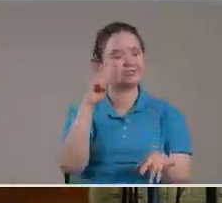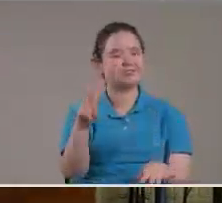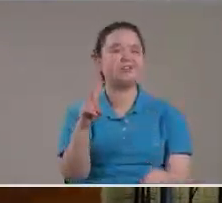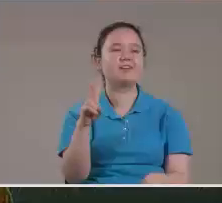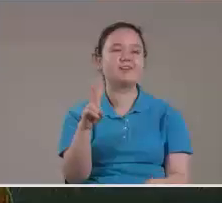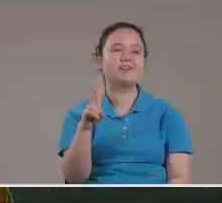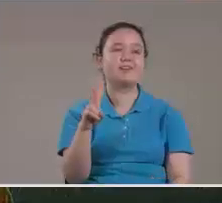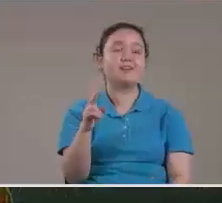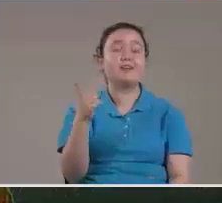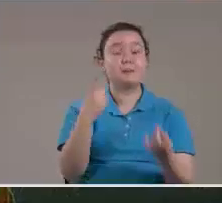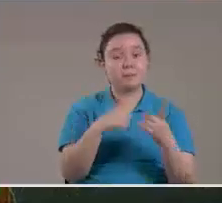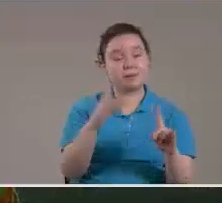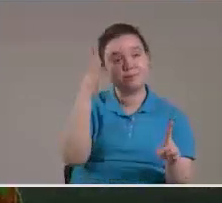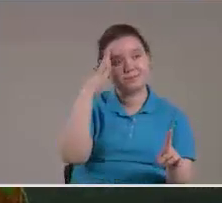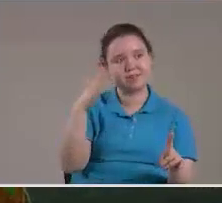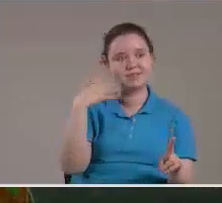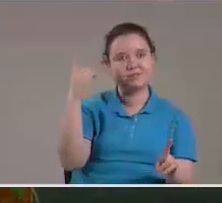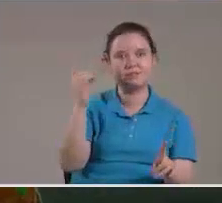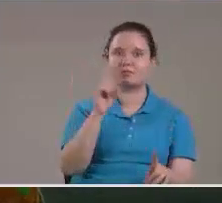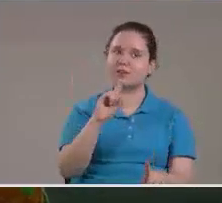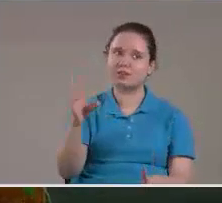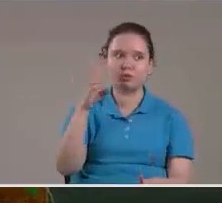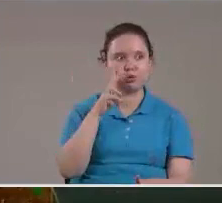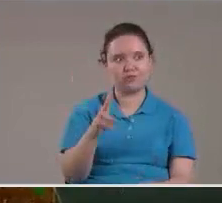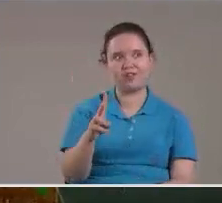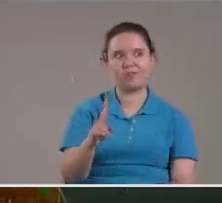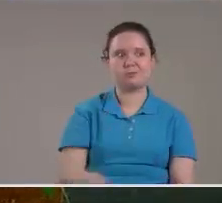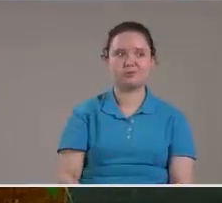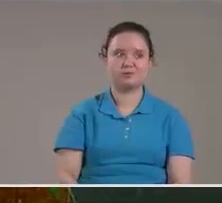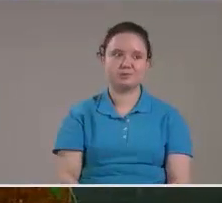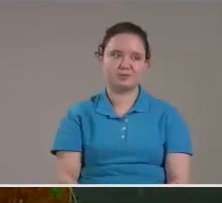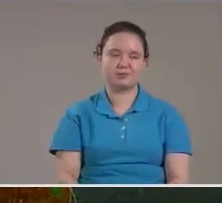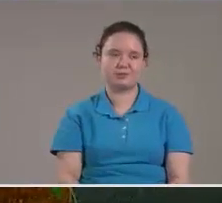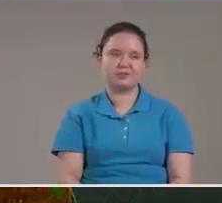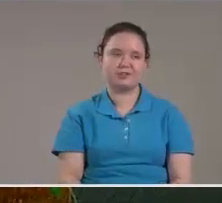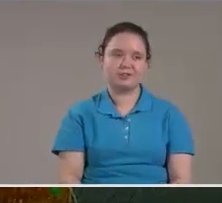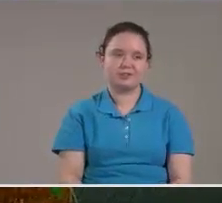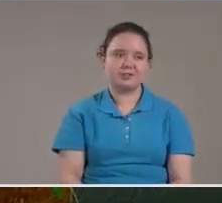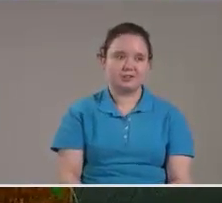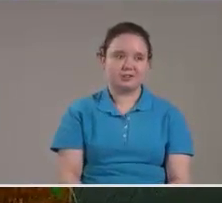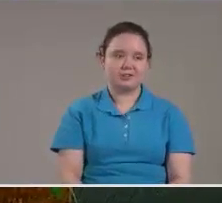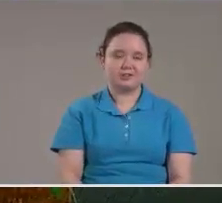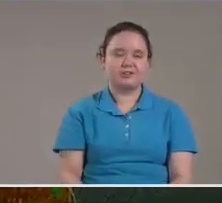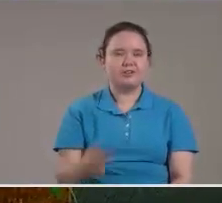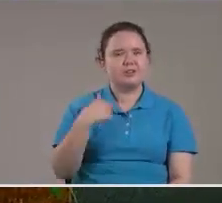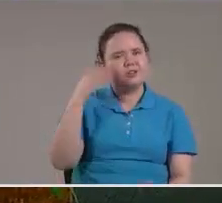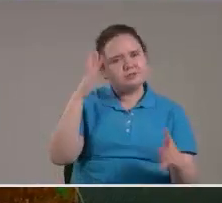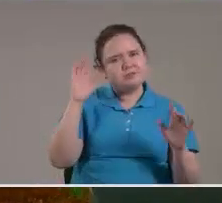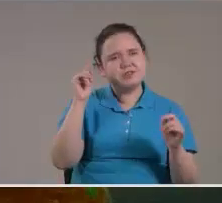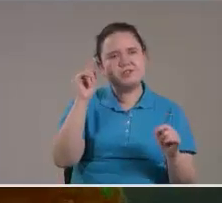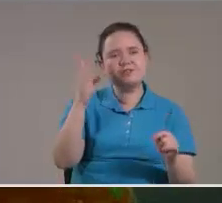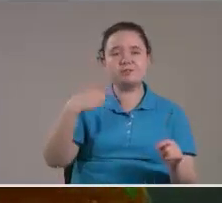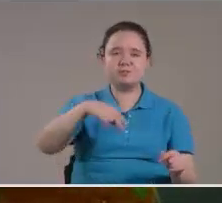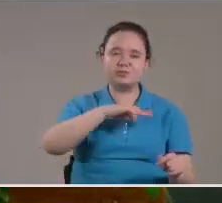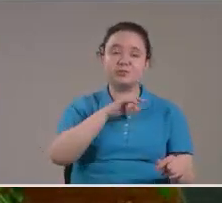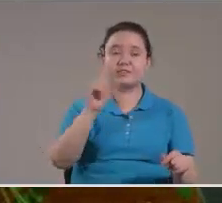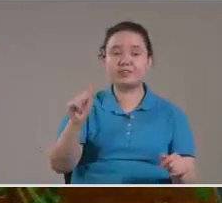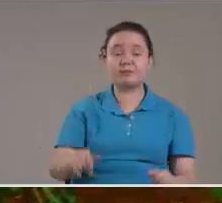Pero gracias A Dios Que todavía No se da Hermano Yo no sé Si nosotros Estamos